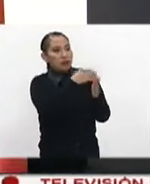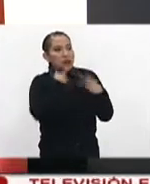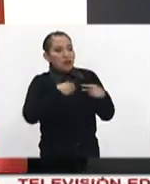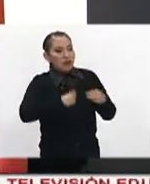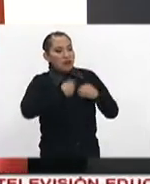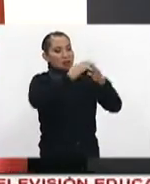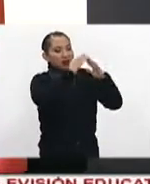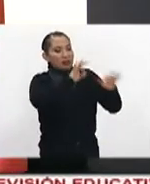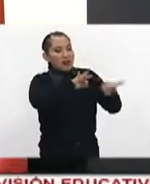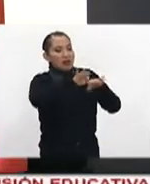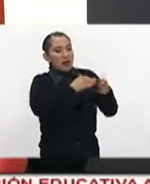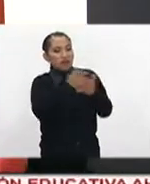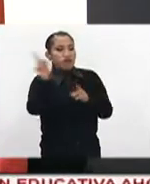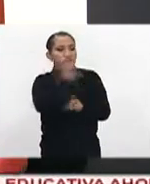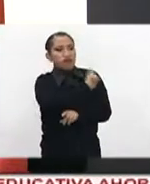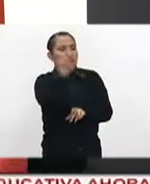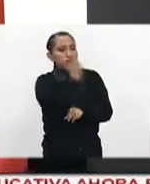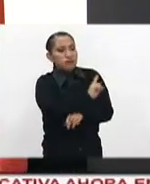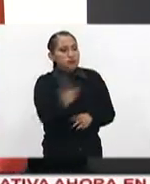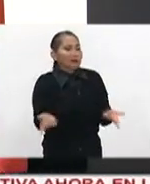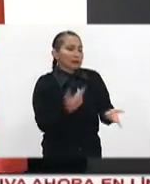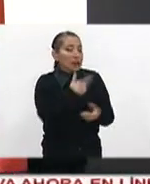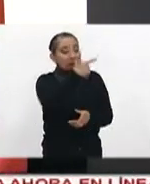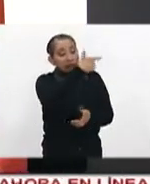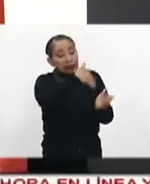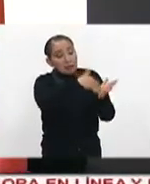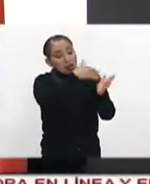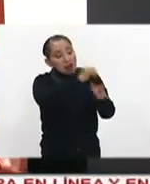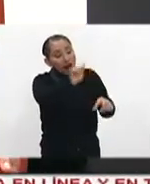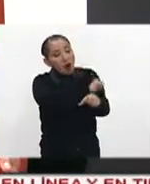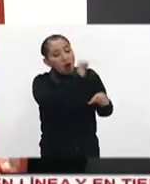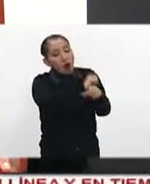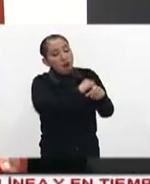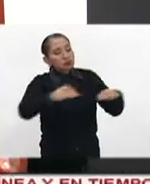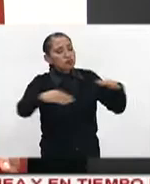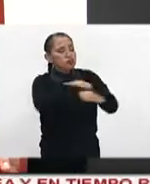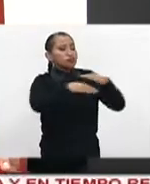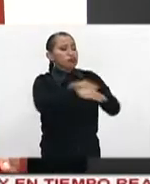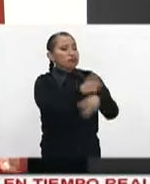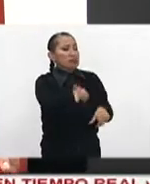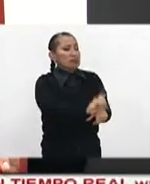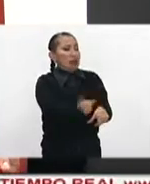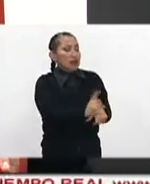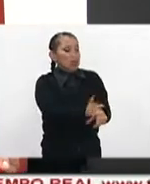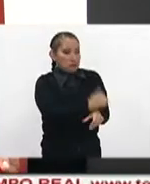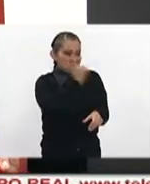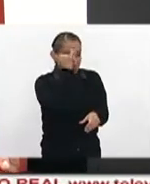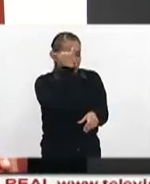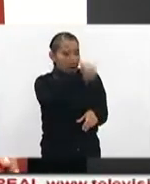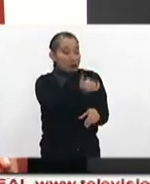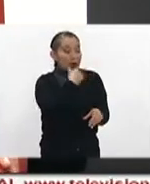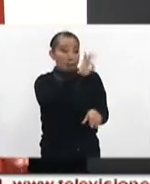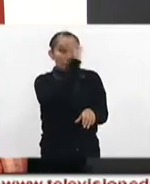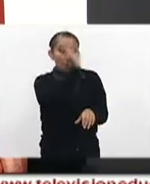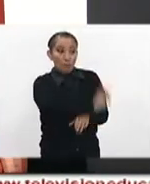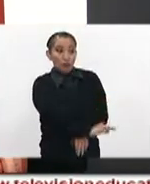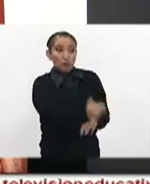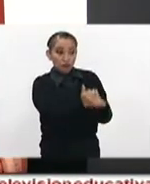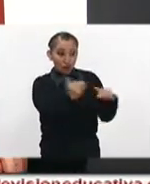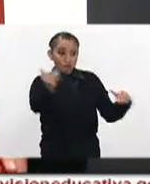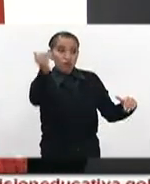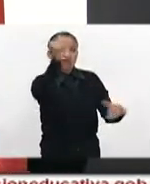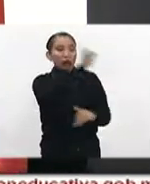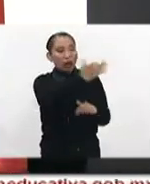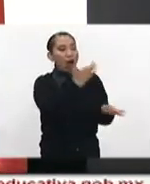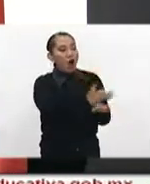que vive, trabaja, pasea, etcétera. Siete millones de vehículos que ruedan diariamente, pues entonces es un porcentaje muy